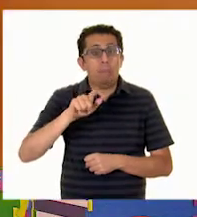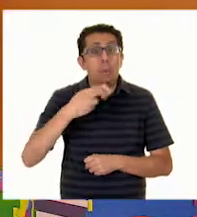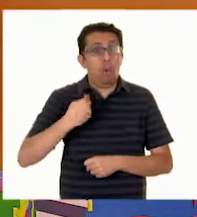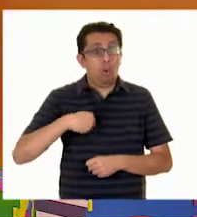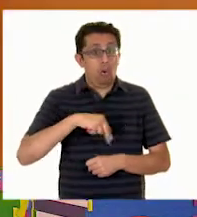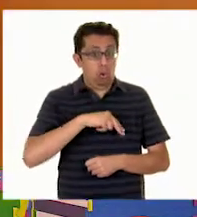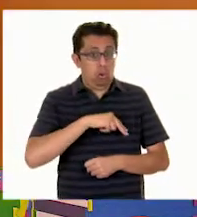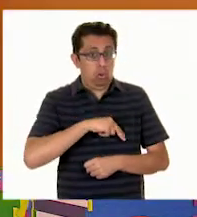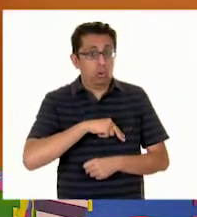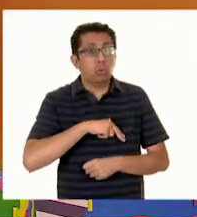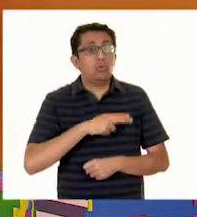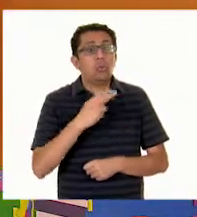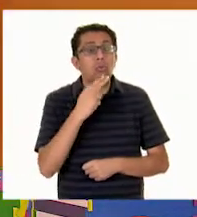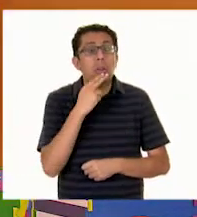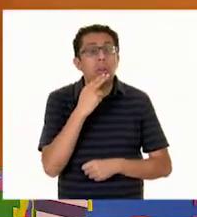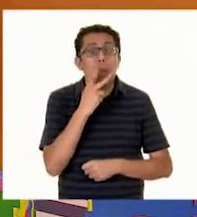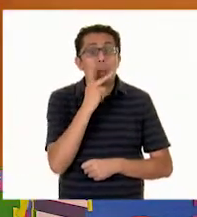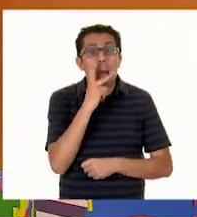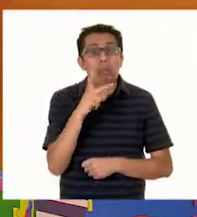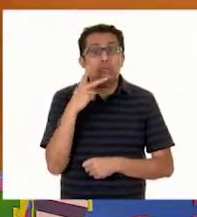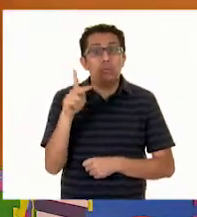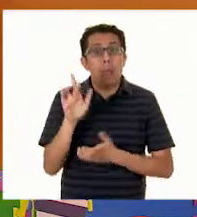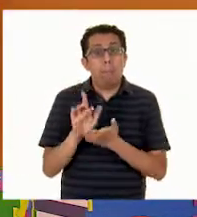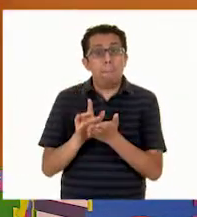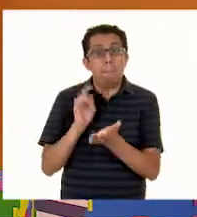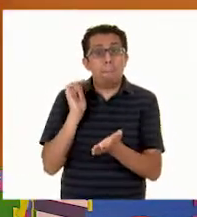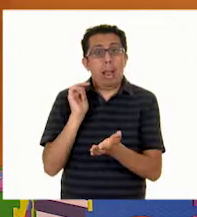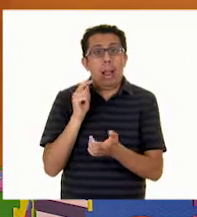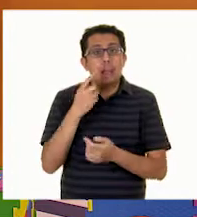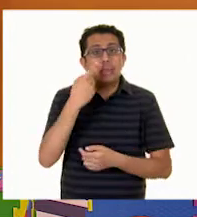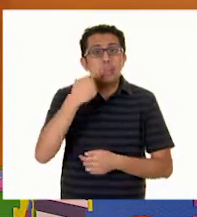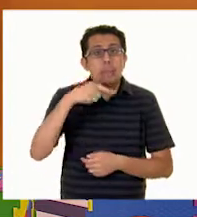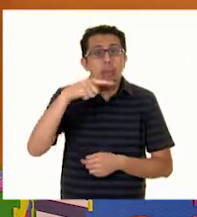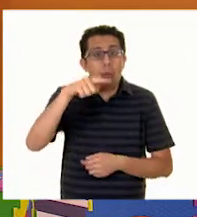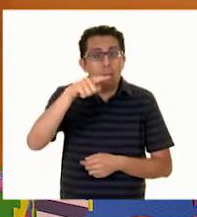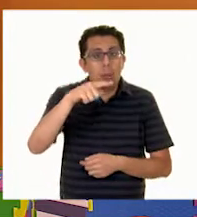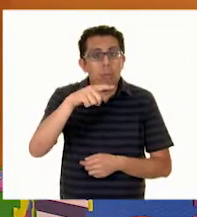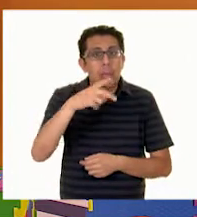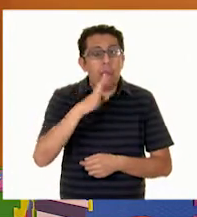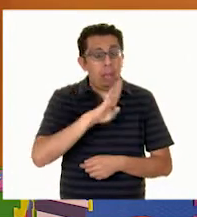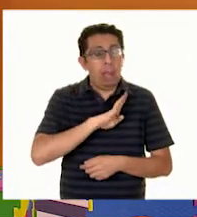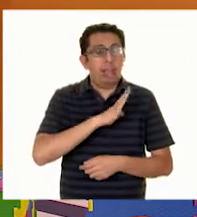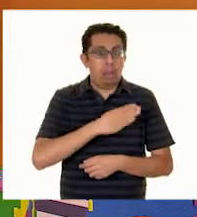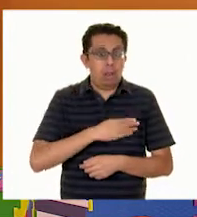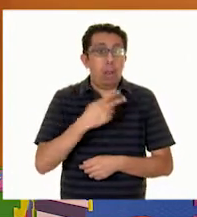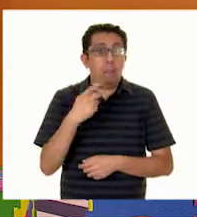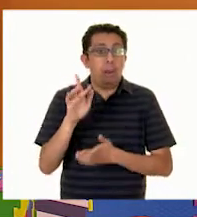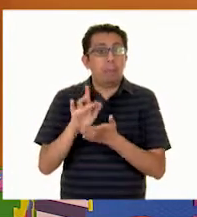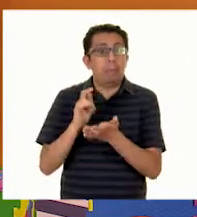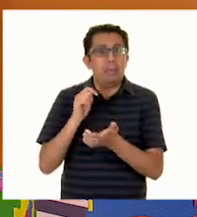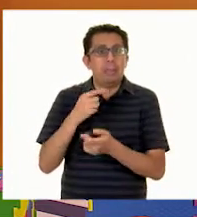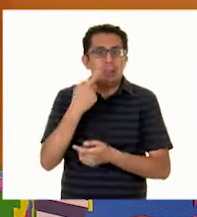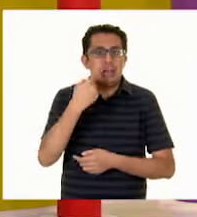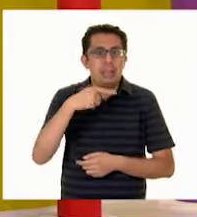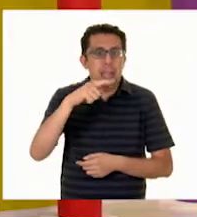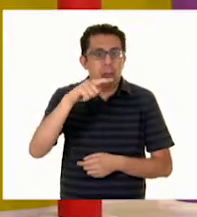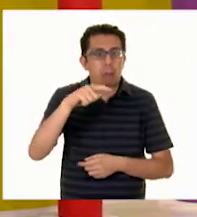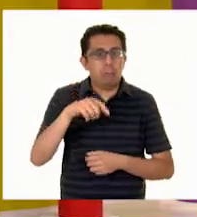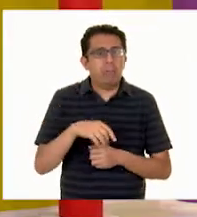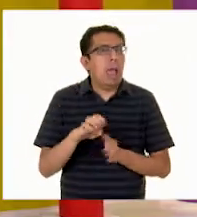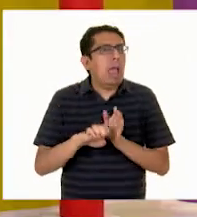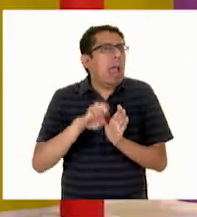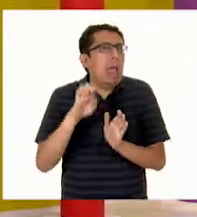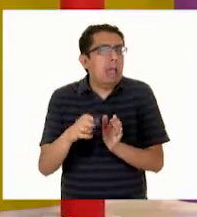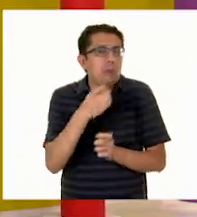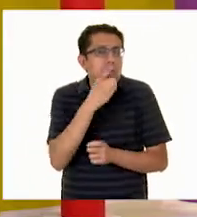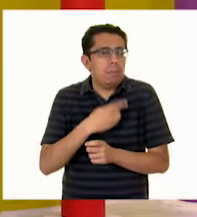náhuatlismos, ¿sí? Que son, justamente, ya palabras en español, pero que provienen del náhuatl. Claro. ¿Sí? A ver, danos